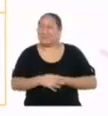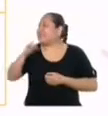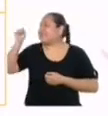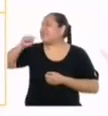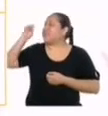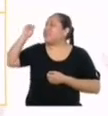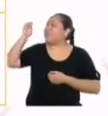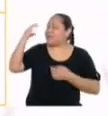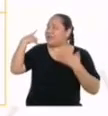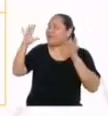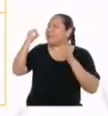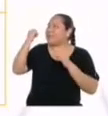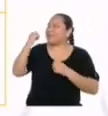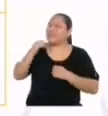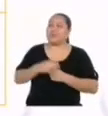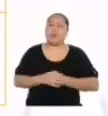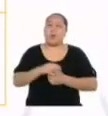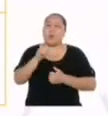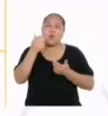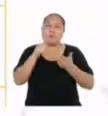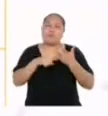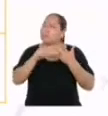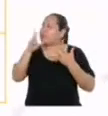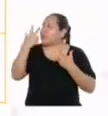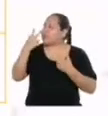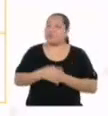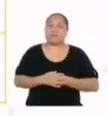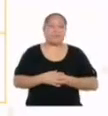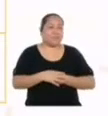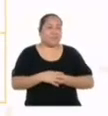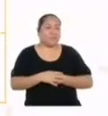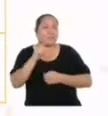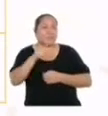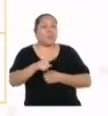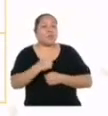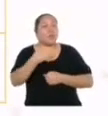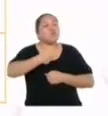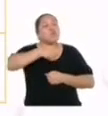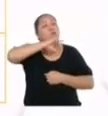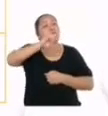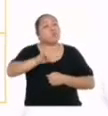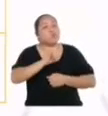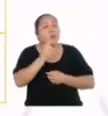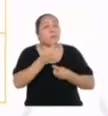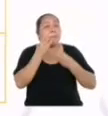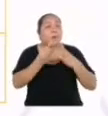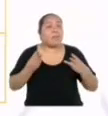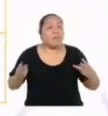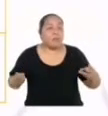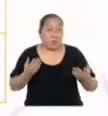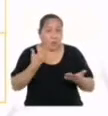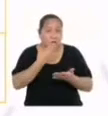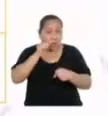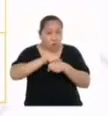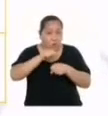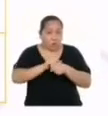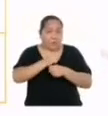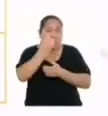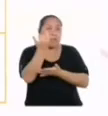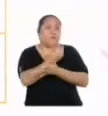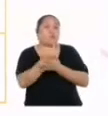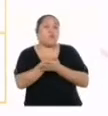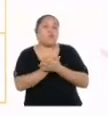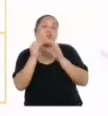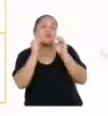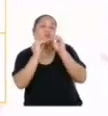Sí, entiendo. ¿Cuál es el tercer criterio? Dice, Utilicé material concreto y dibujos en la